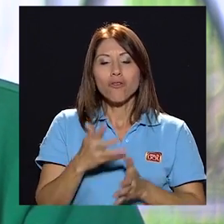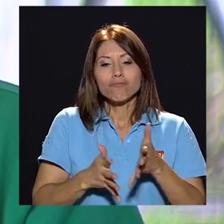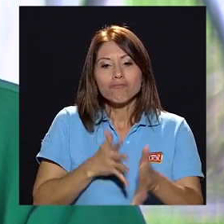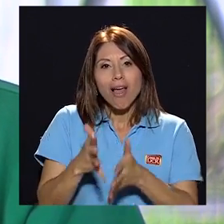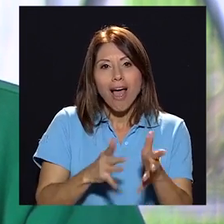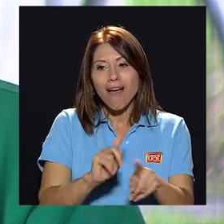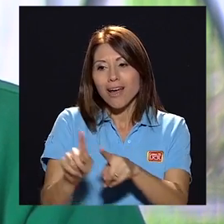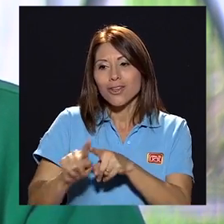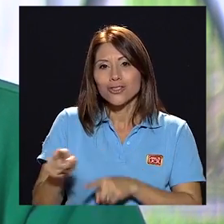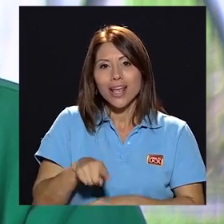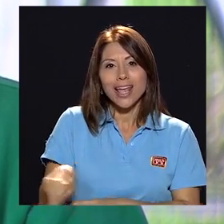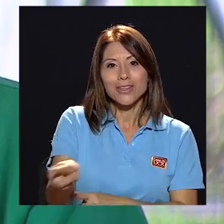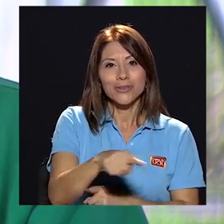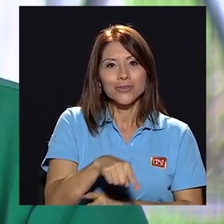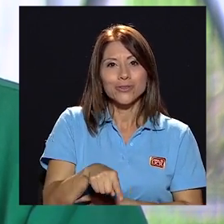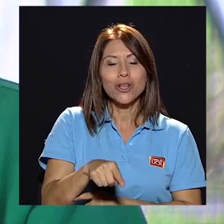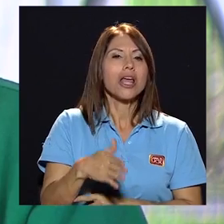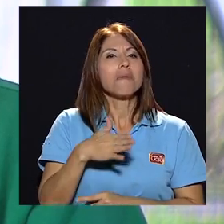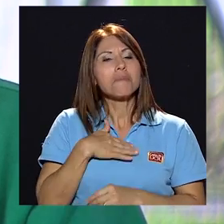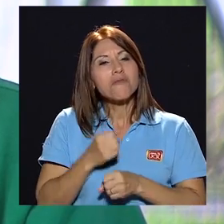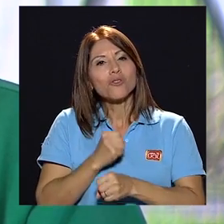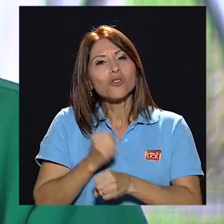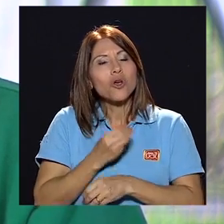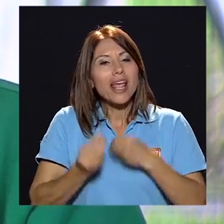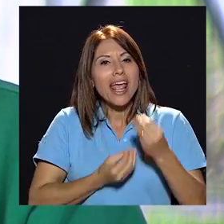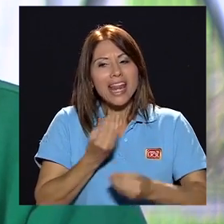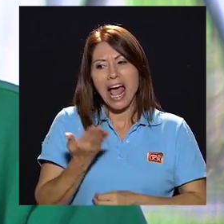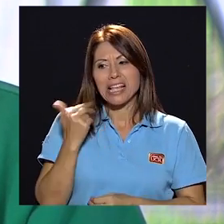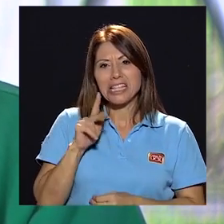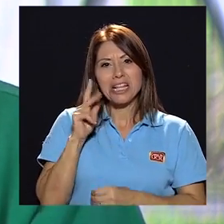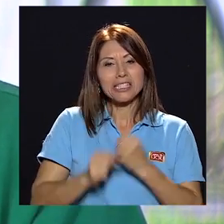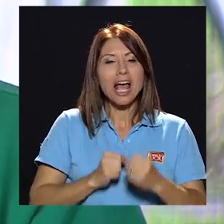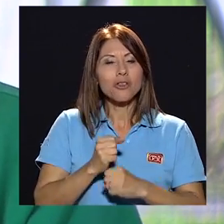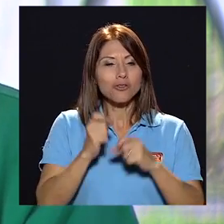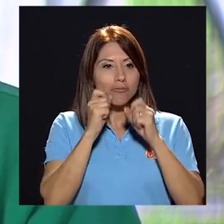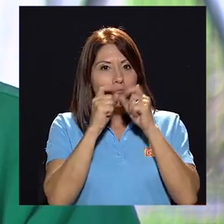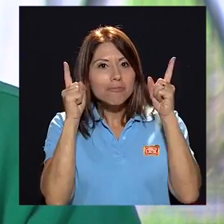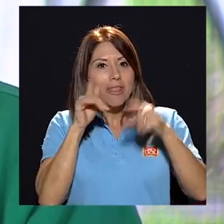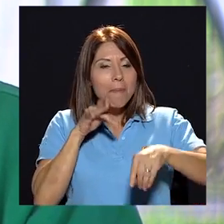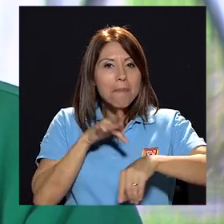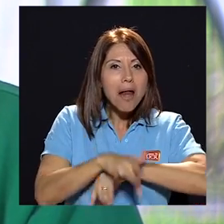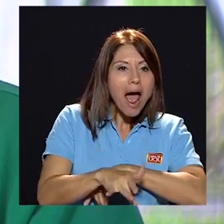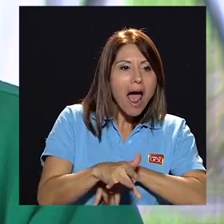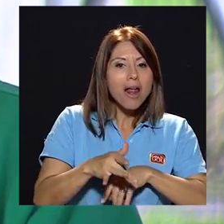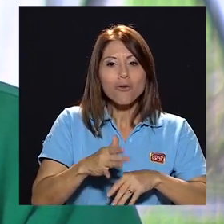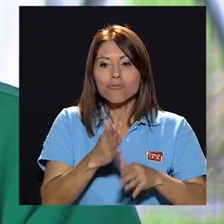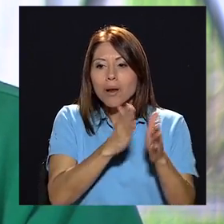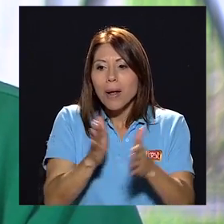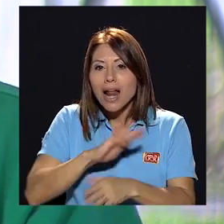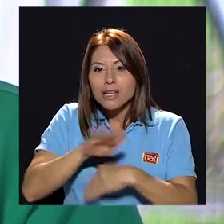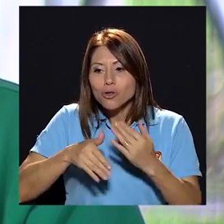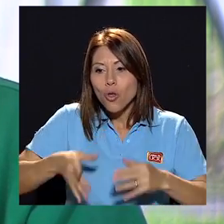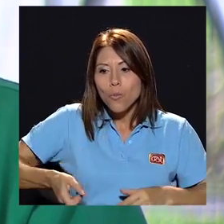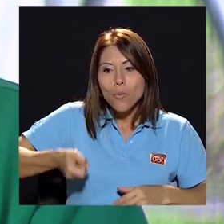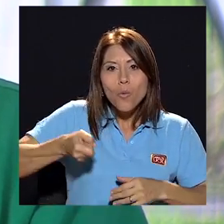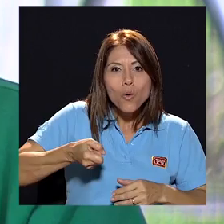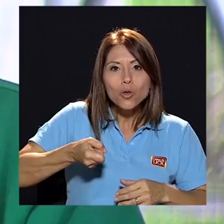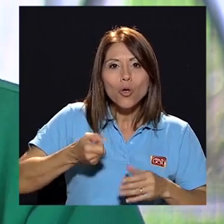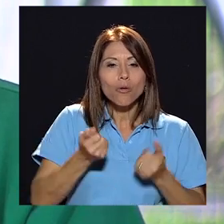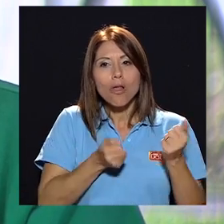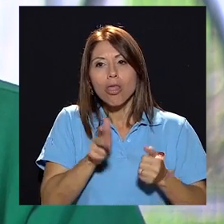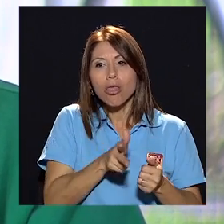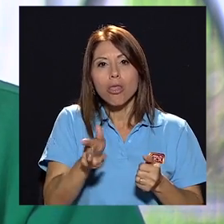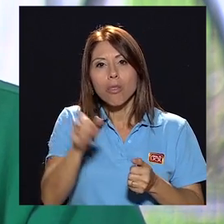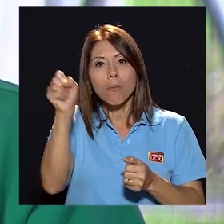ellos todavía hace unos dos o tres años, y era mi función levantarme temprano, bañarlos, alistarles el bulto, dejarlos en la guardería, luego cuando